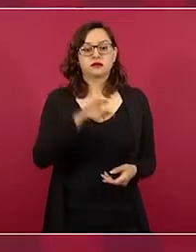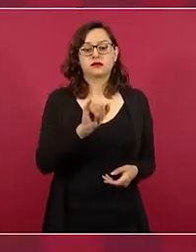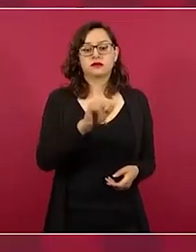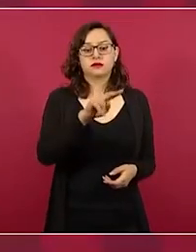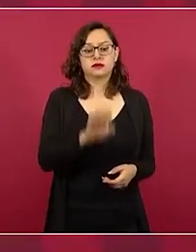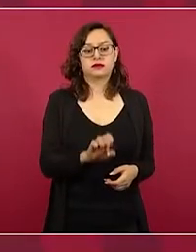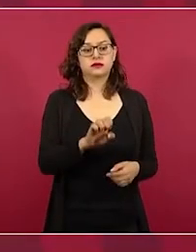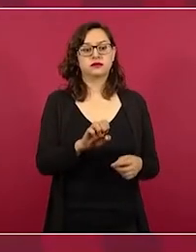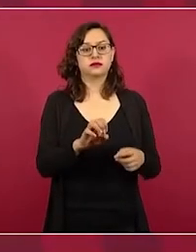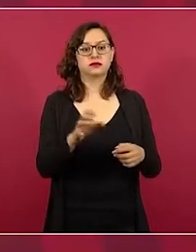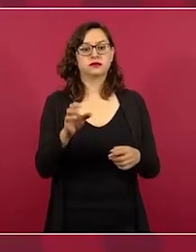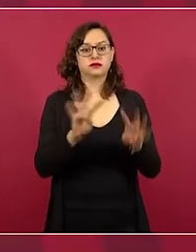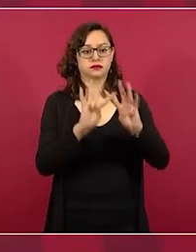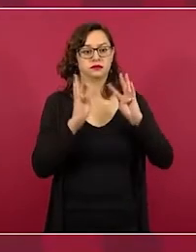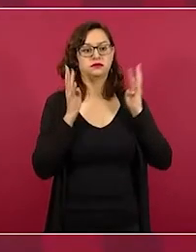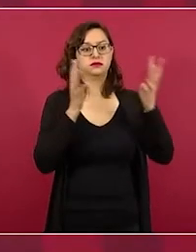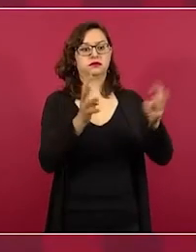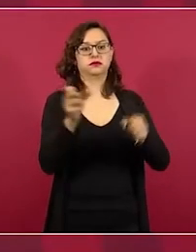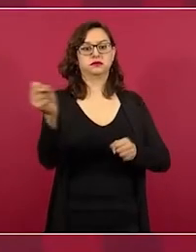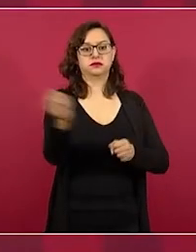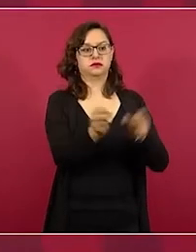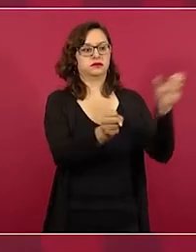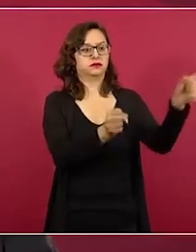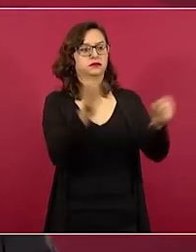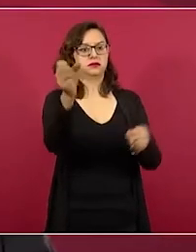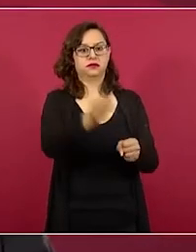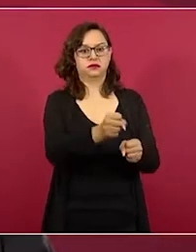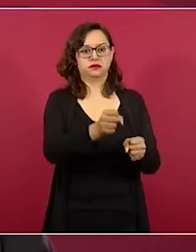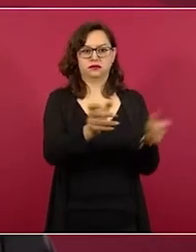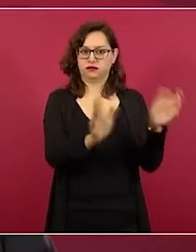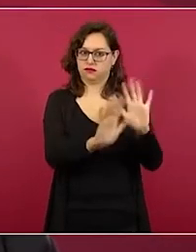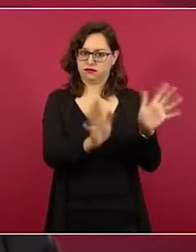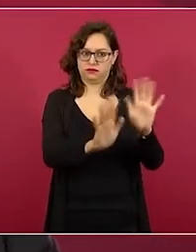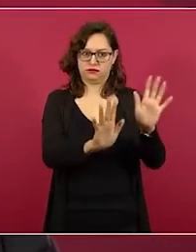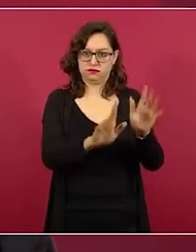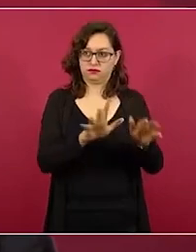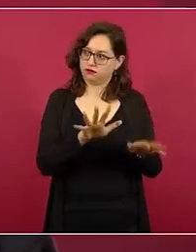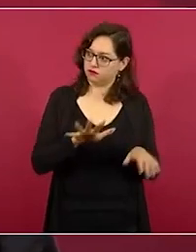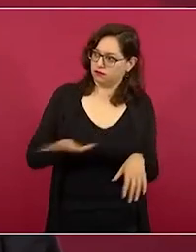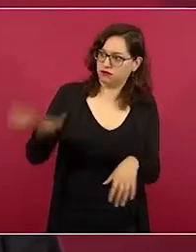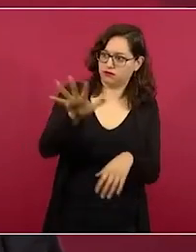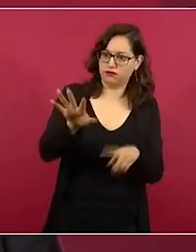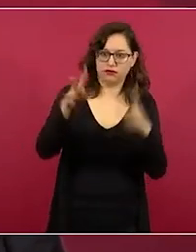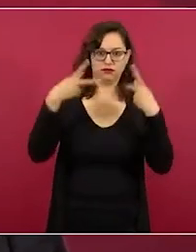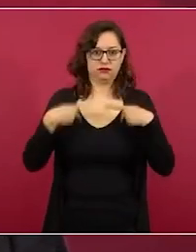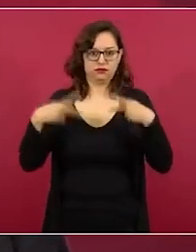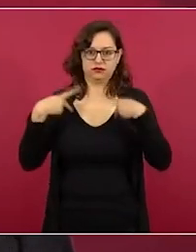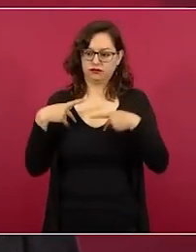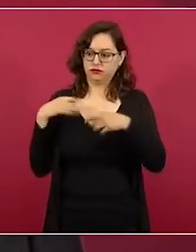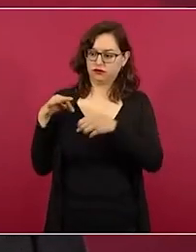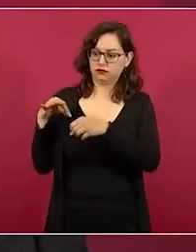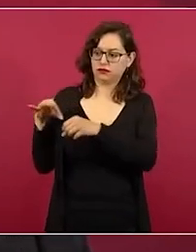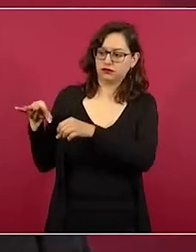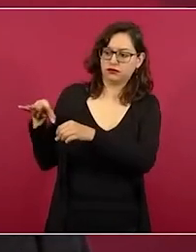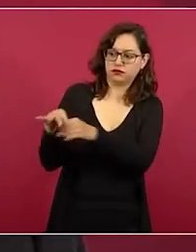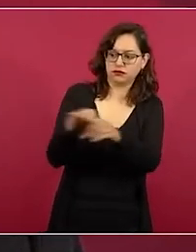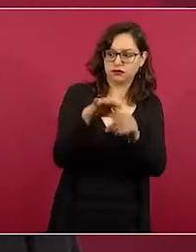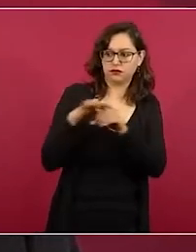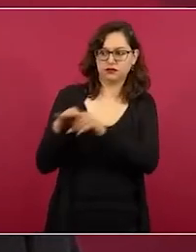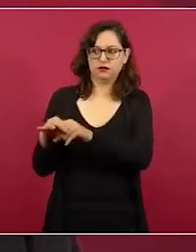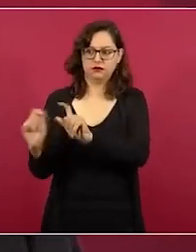Por la gente, con mujeres, hombres, íntegros, de inospetable